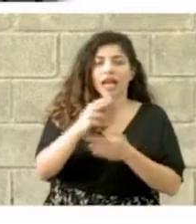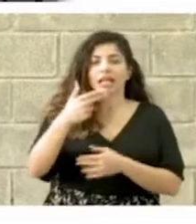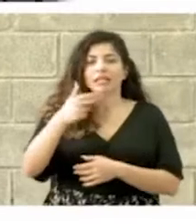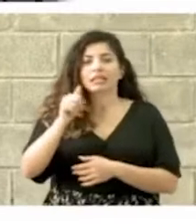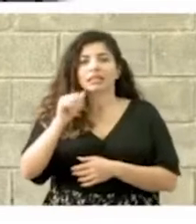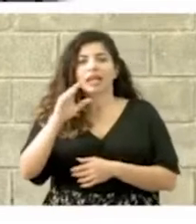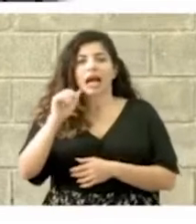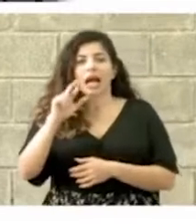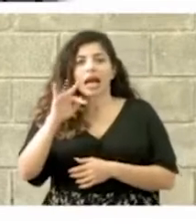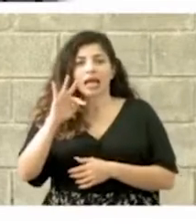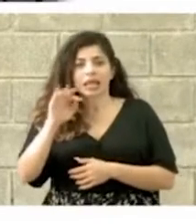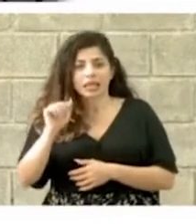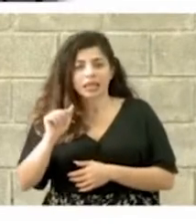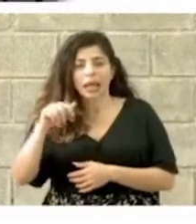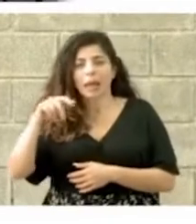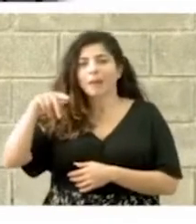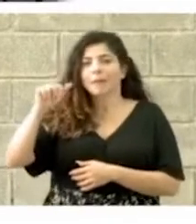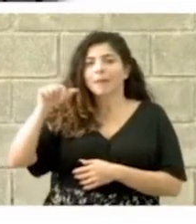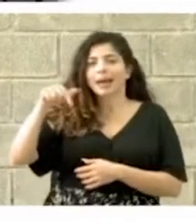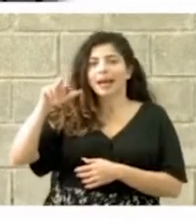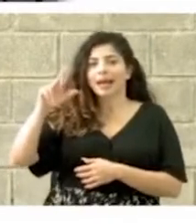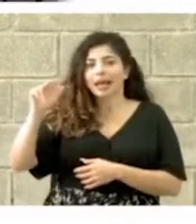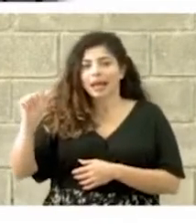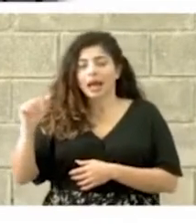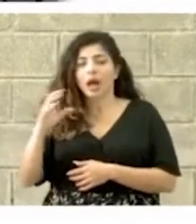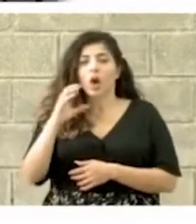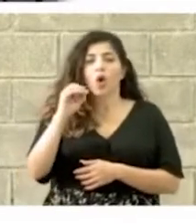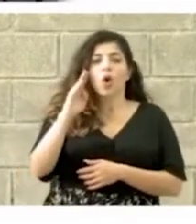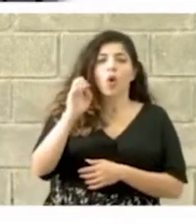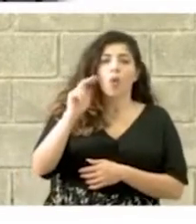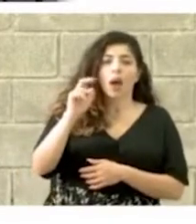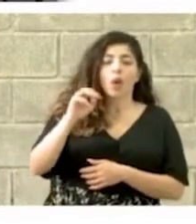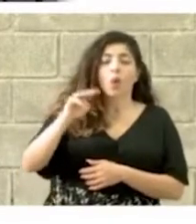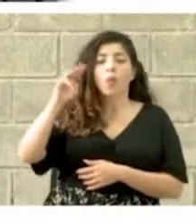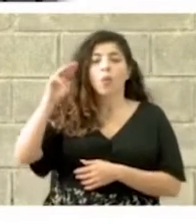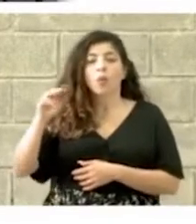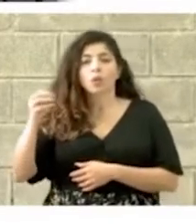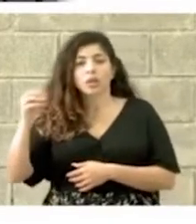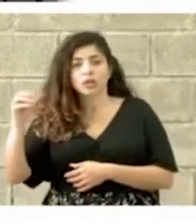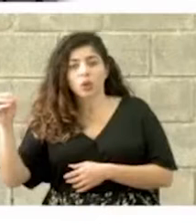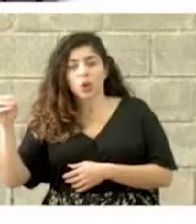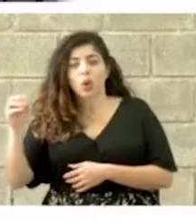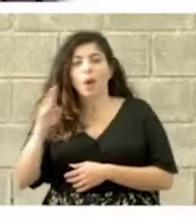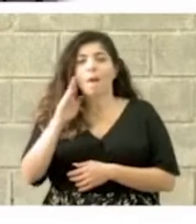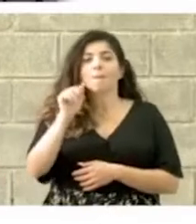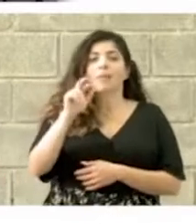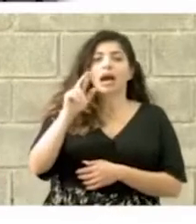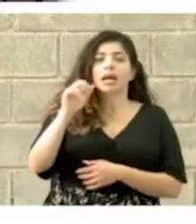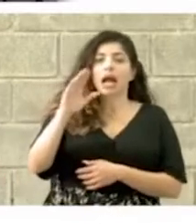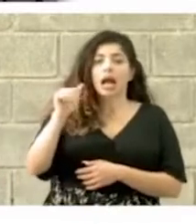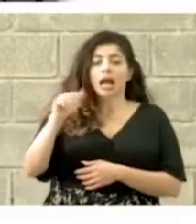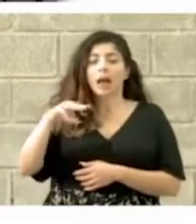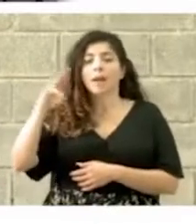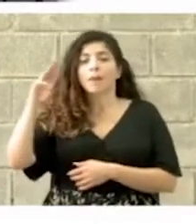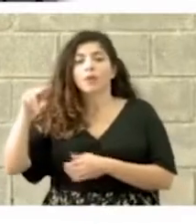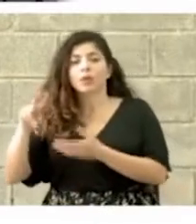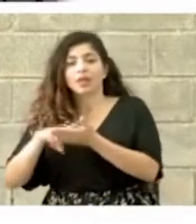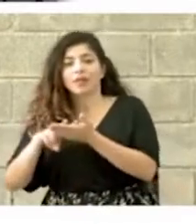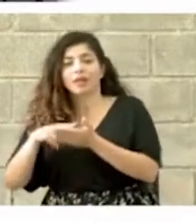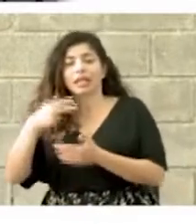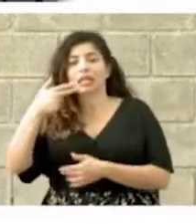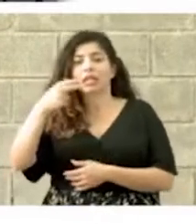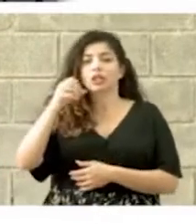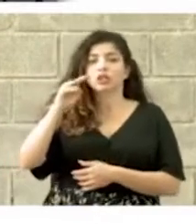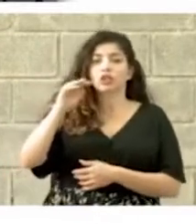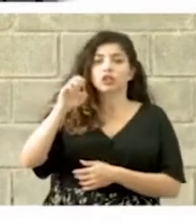Chacarita, Paquera, Cóano, Montes de Oro, Barranca, Chome, Monteverde, Garavito y